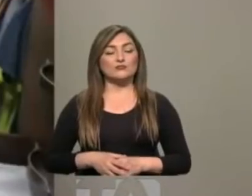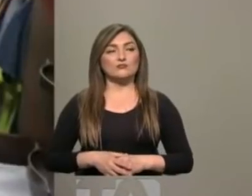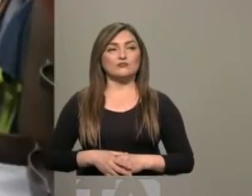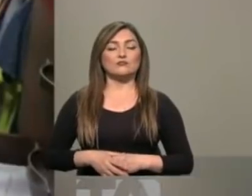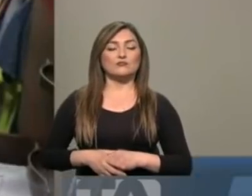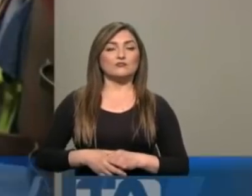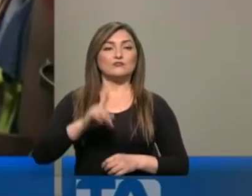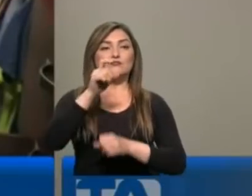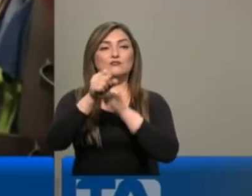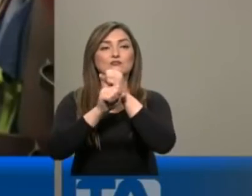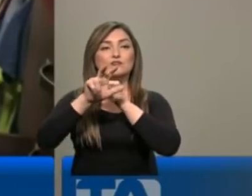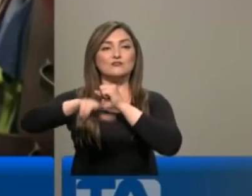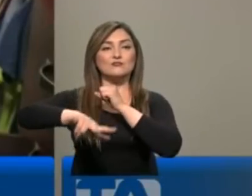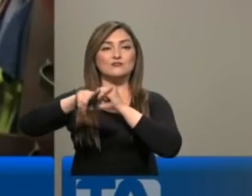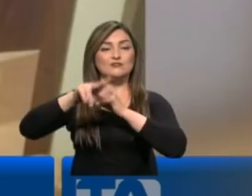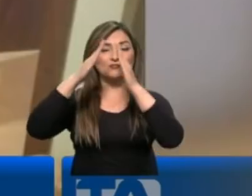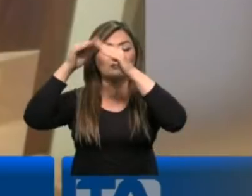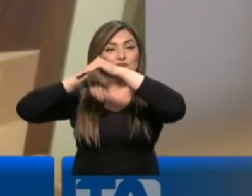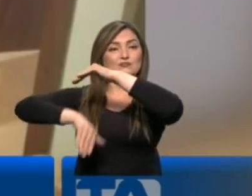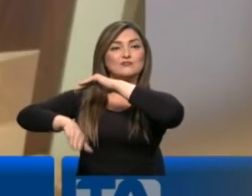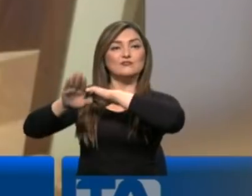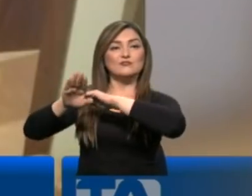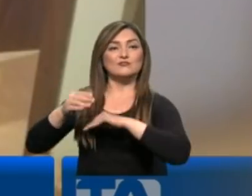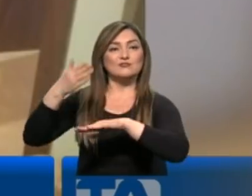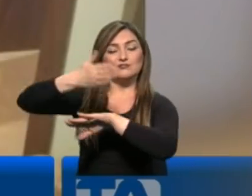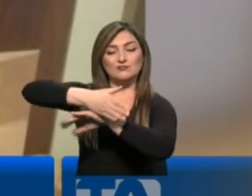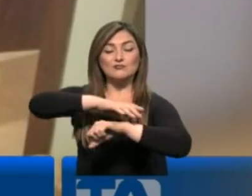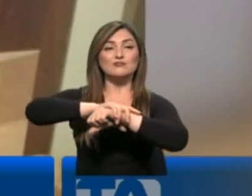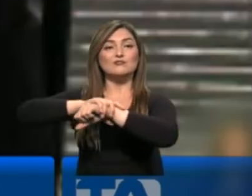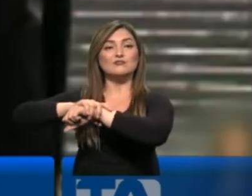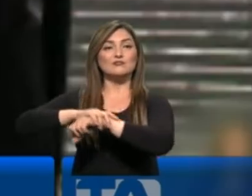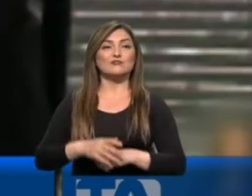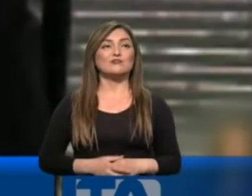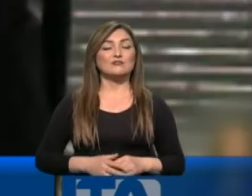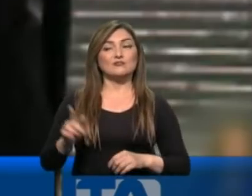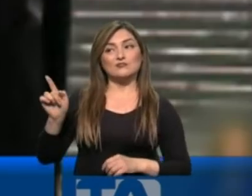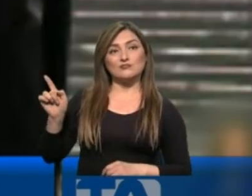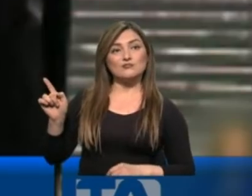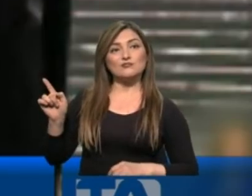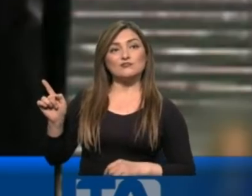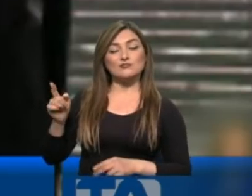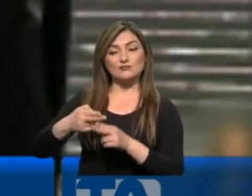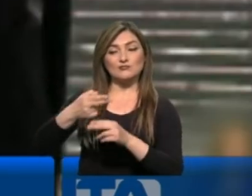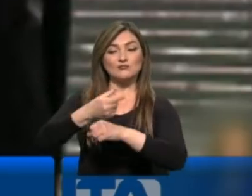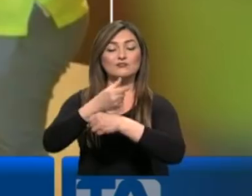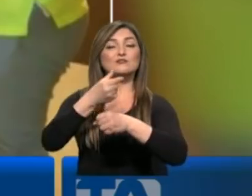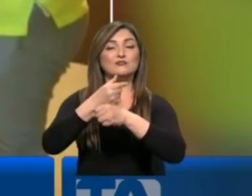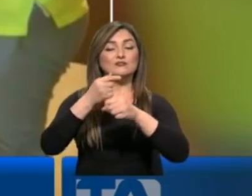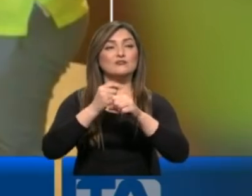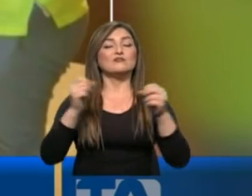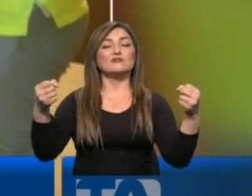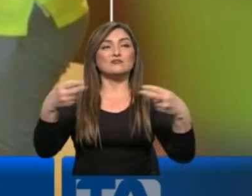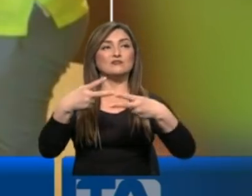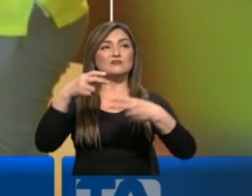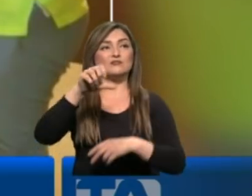Un año y tres meses después del allanamiento a su domicilio y posterior detención, José Luis Romo Rosales, exgerente de la estatal Seguro